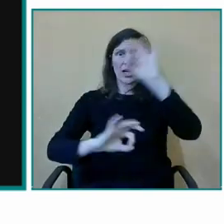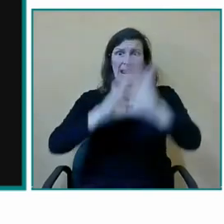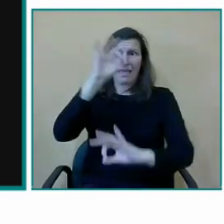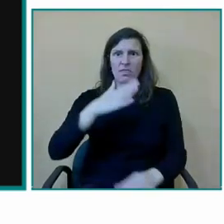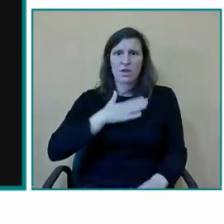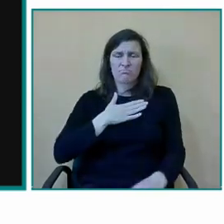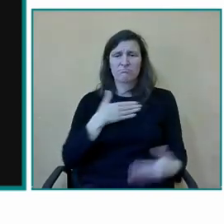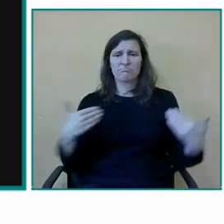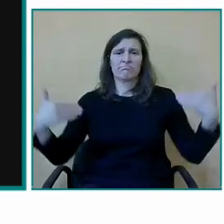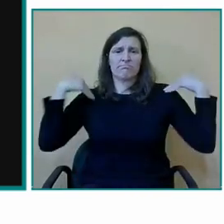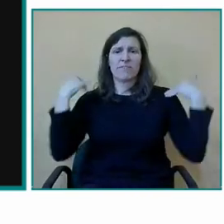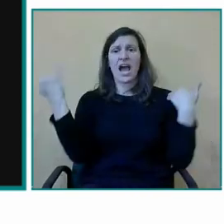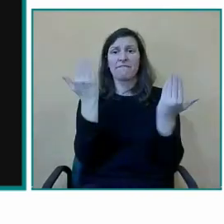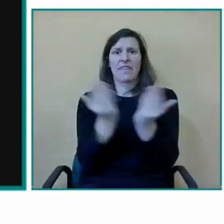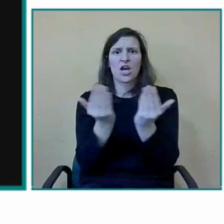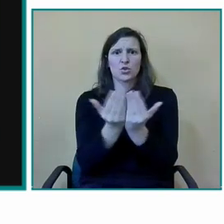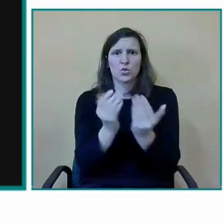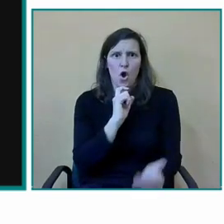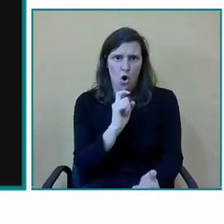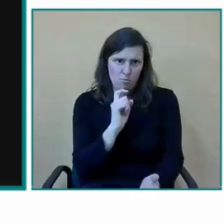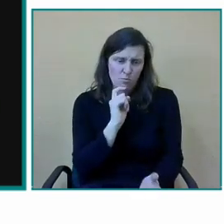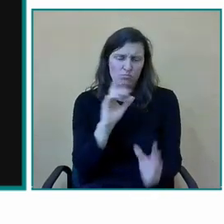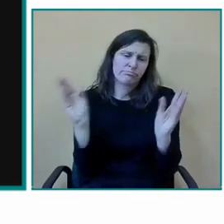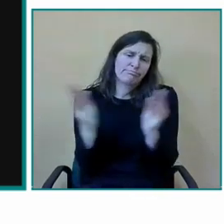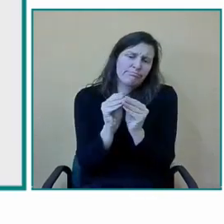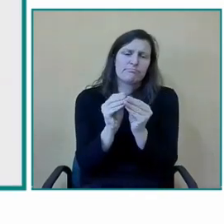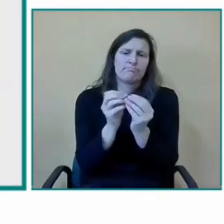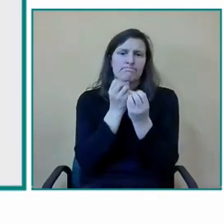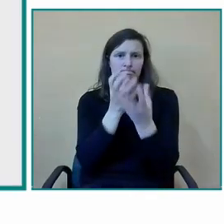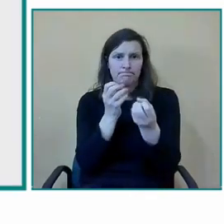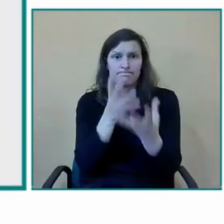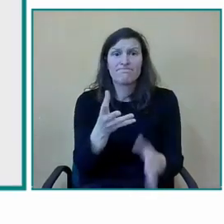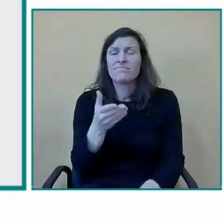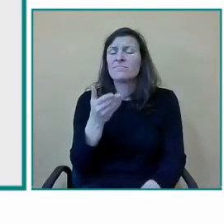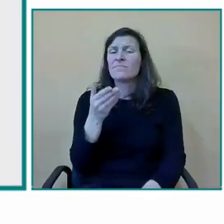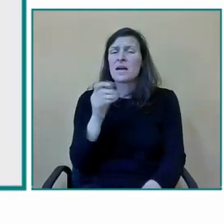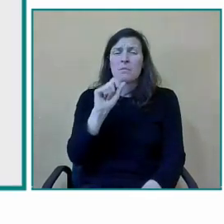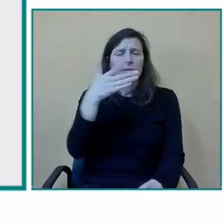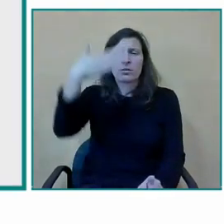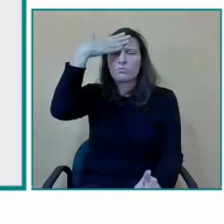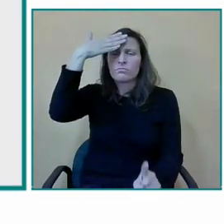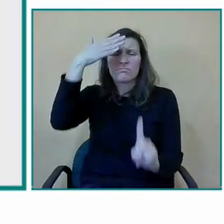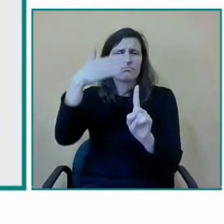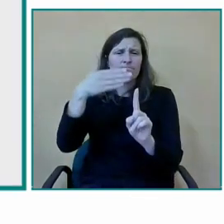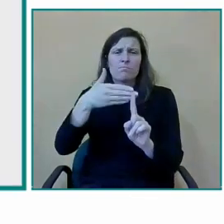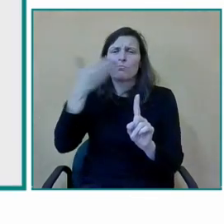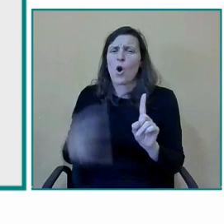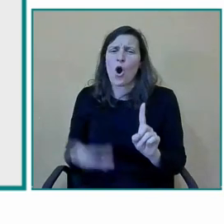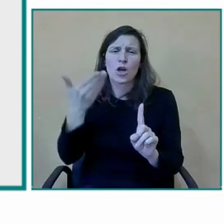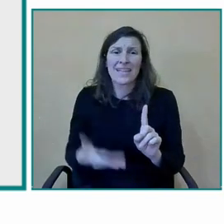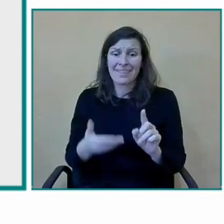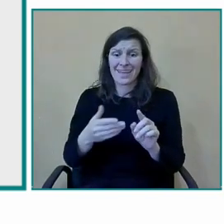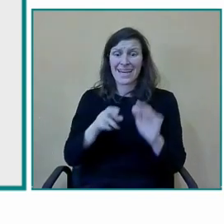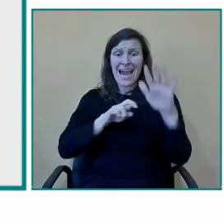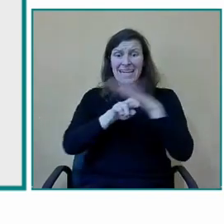de estudios pues simplemente de forma muy rápida contaros la importancia de tener todos esos recursos presentes